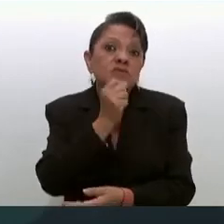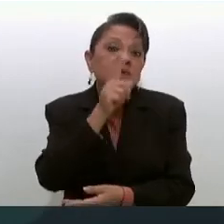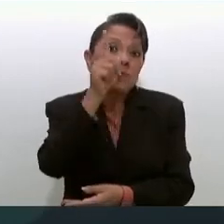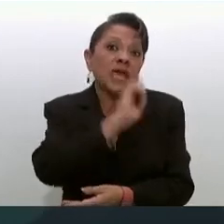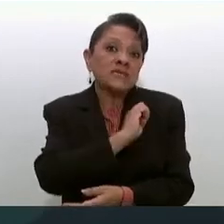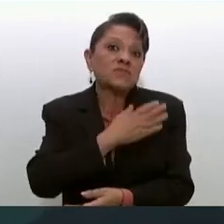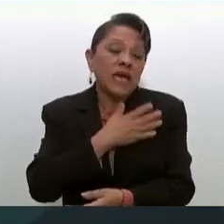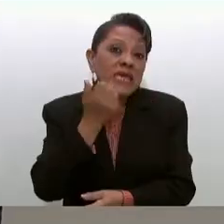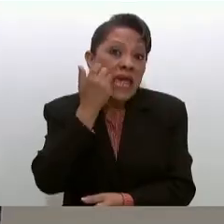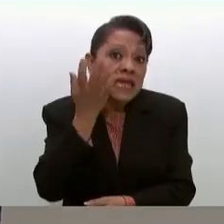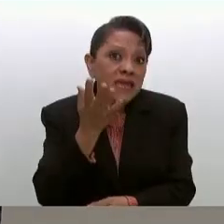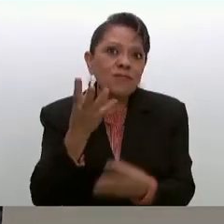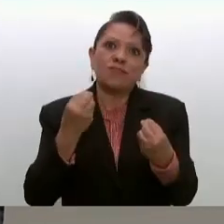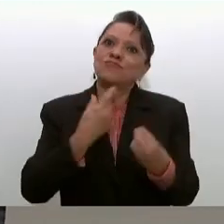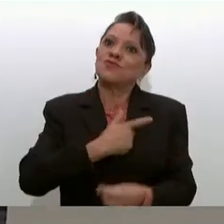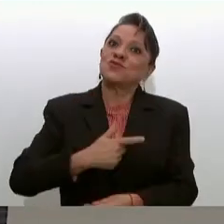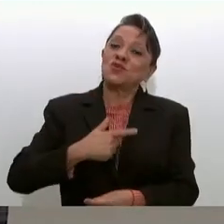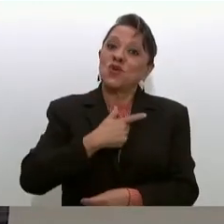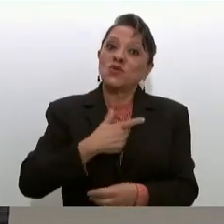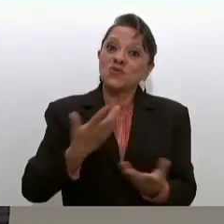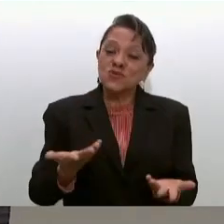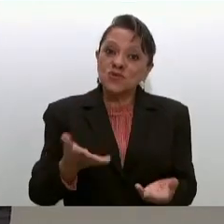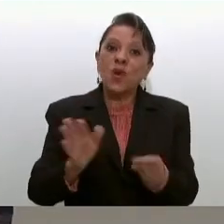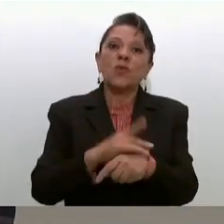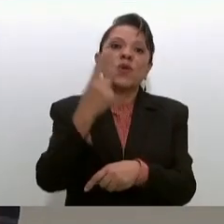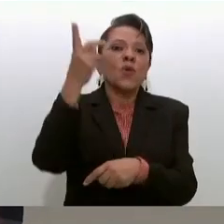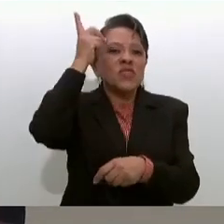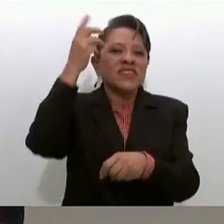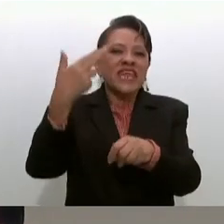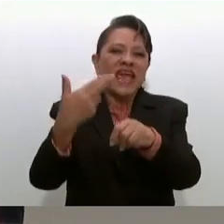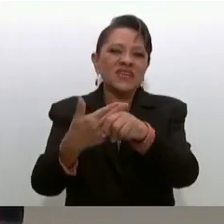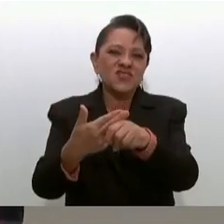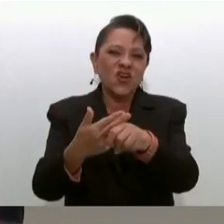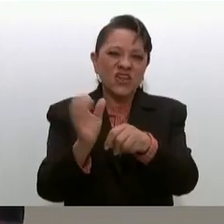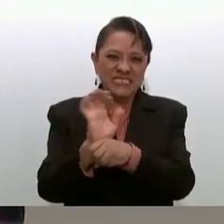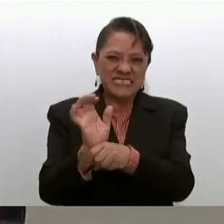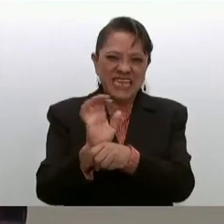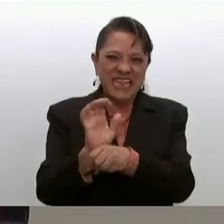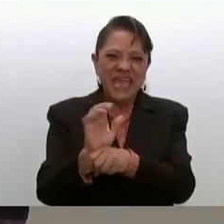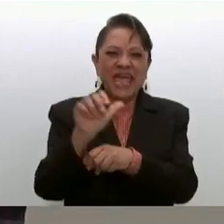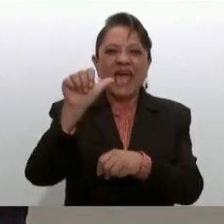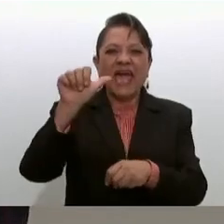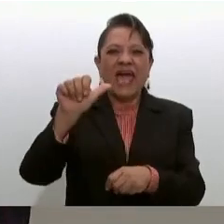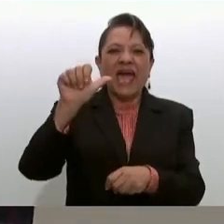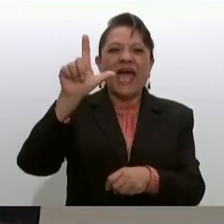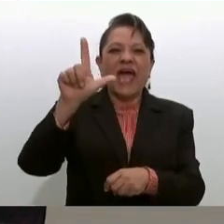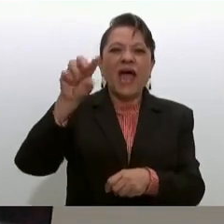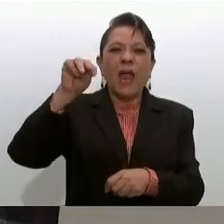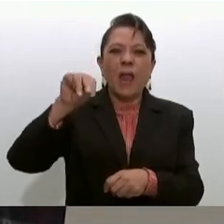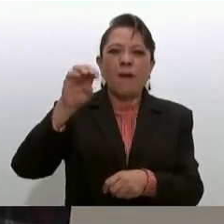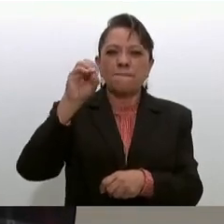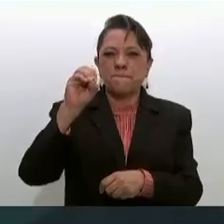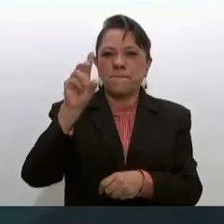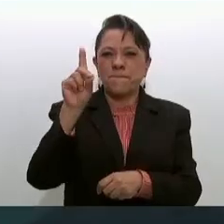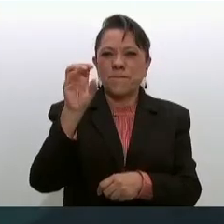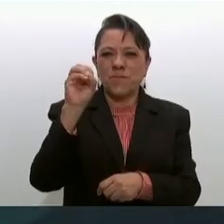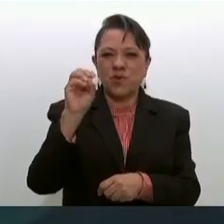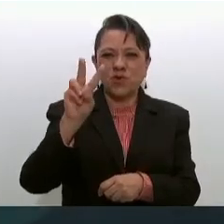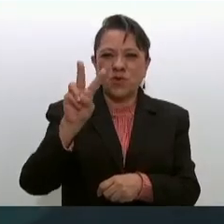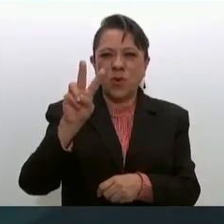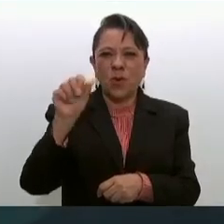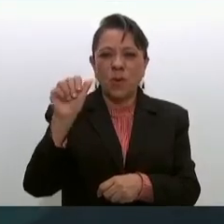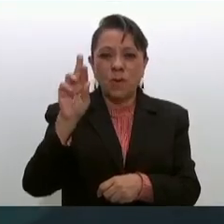porque un director de cine Almodóvar muy famoso entregaron un premio y